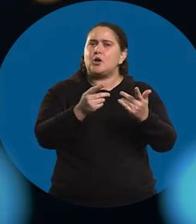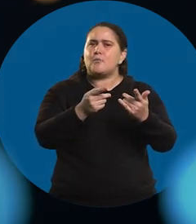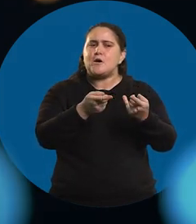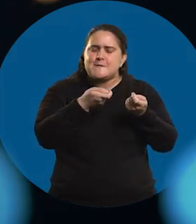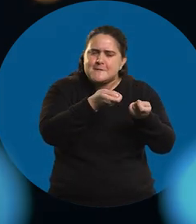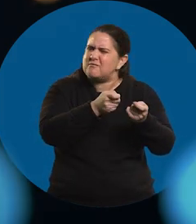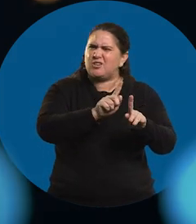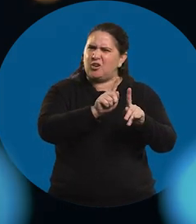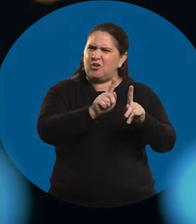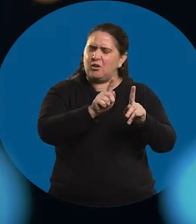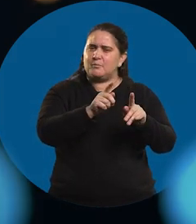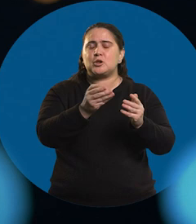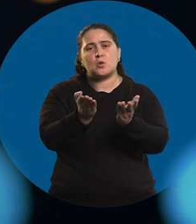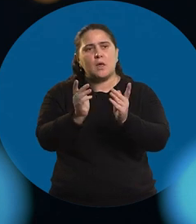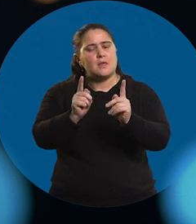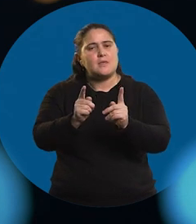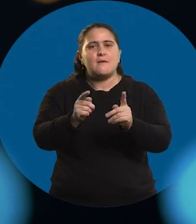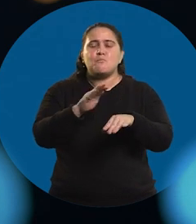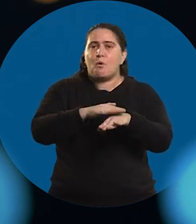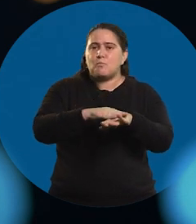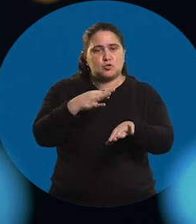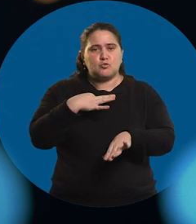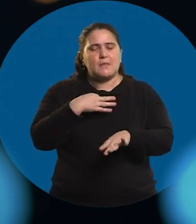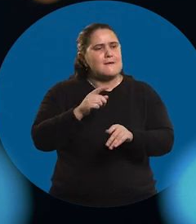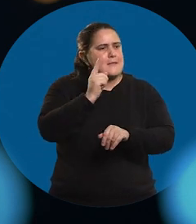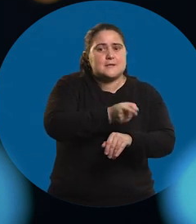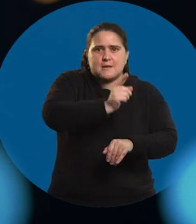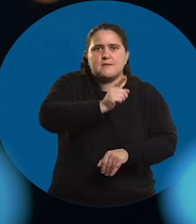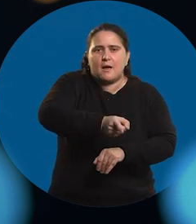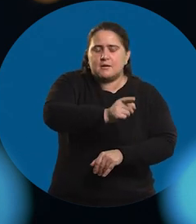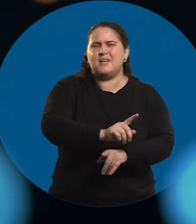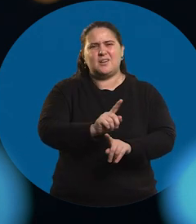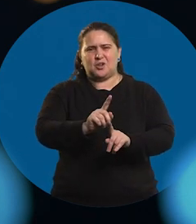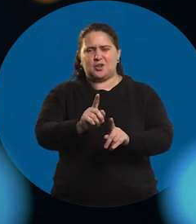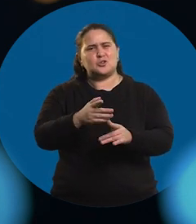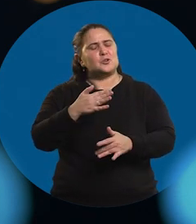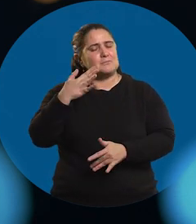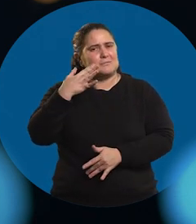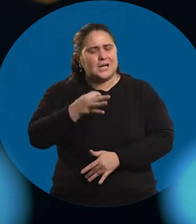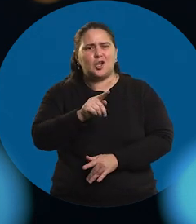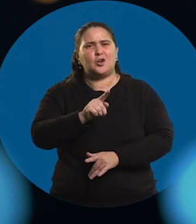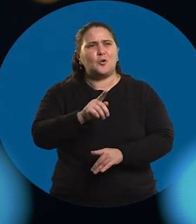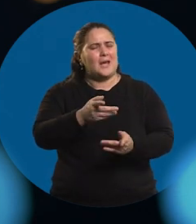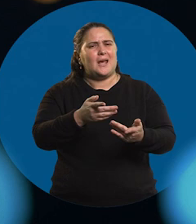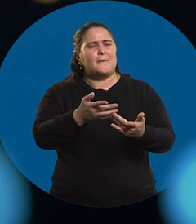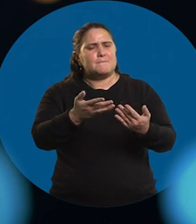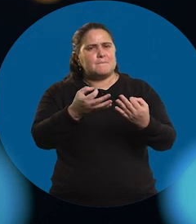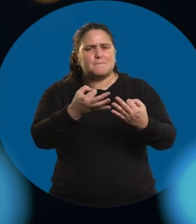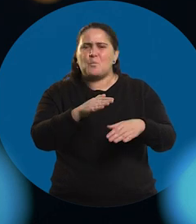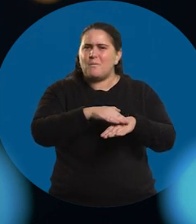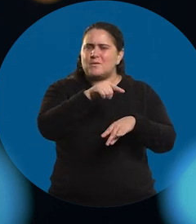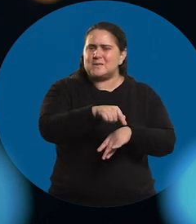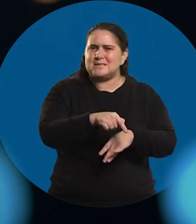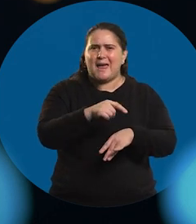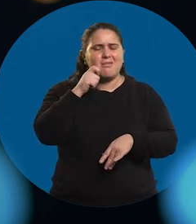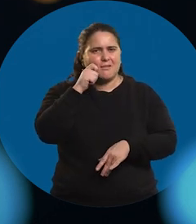sacarle presión. Los chiquilines tienen que tomar muchas decisiones en un momento de su vida. Que yo no sé si están con todas